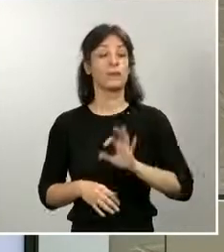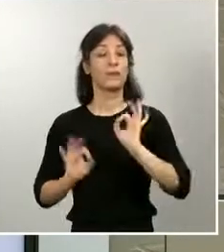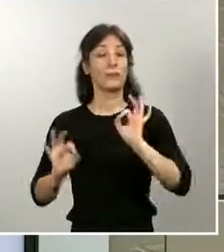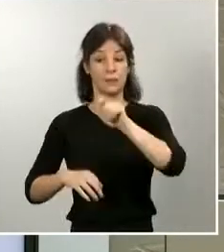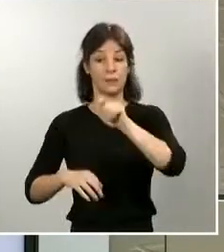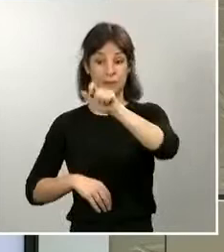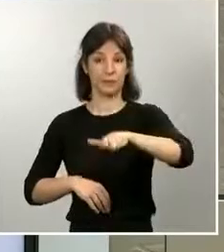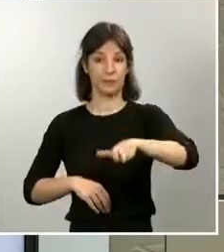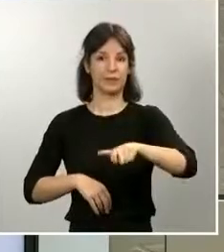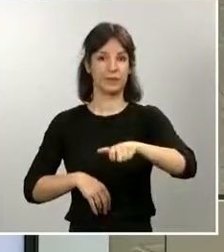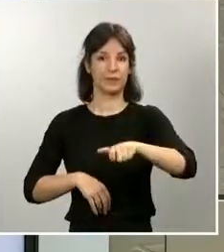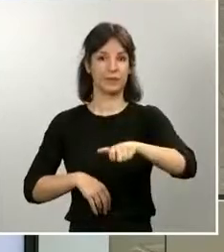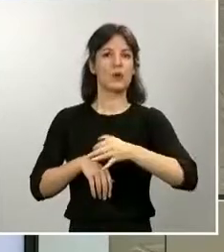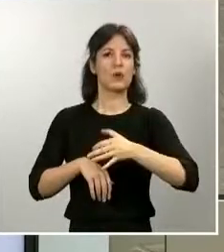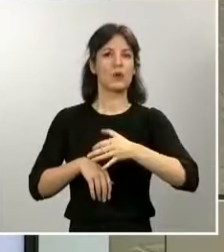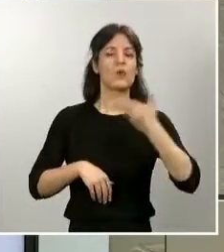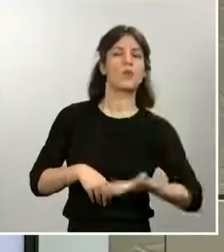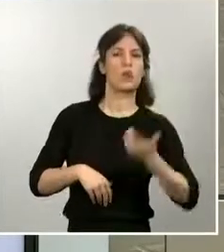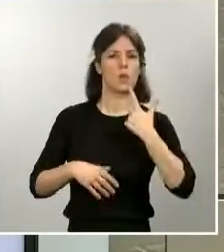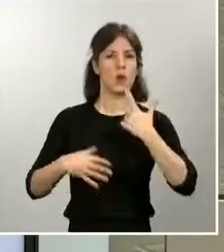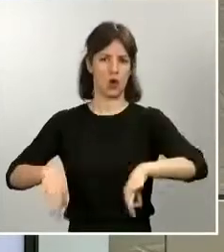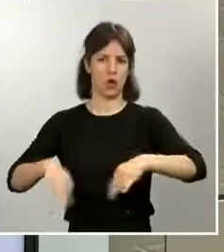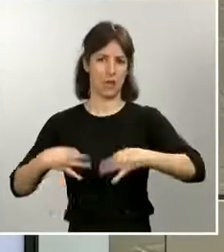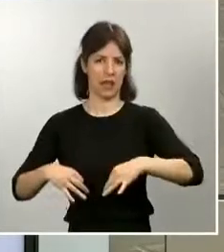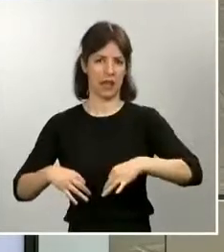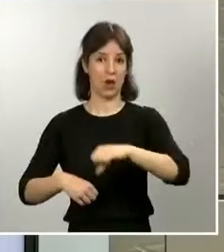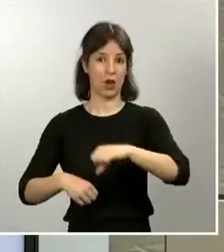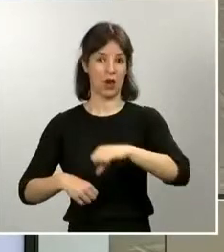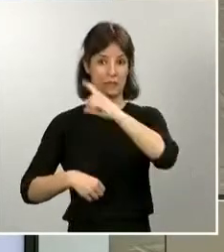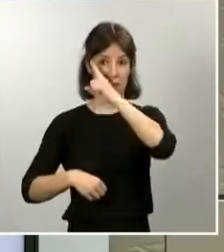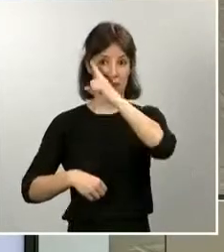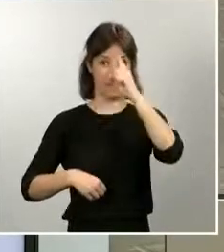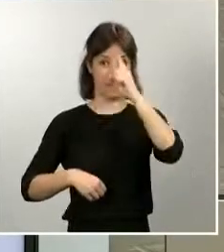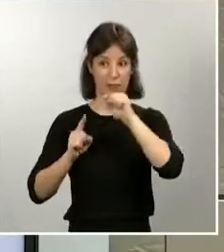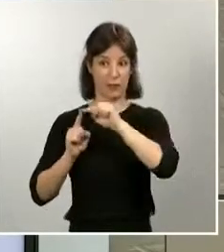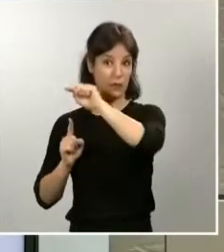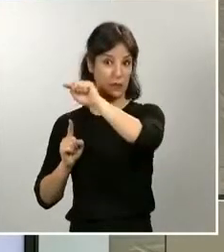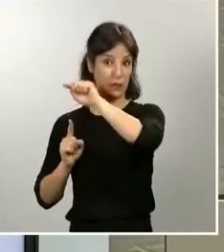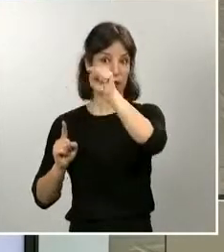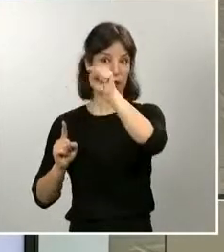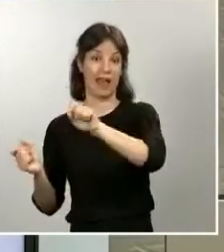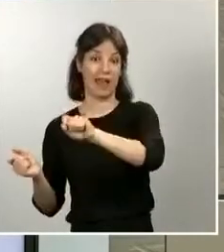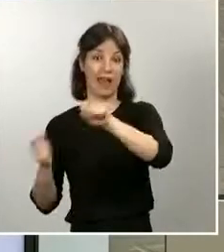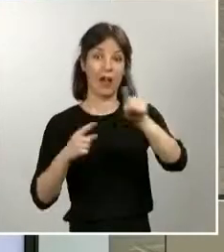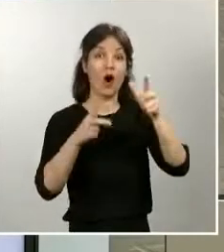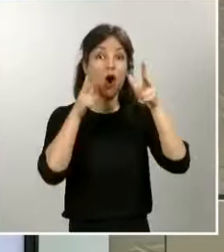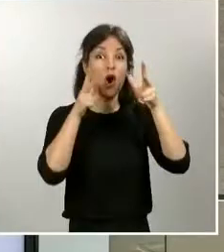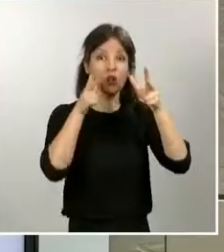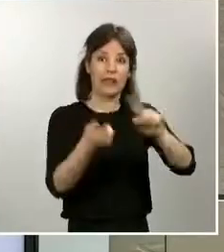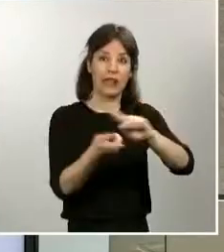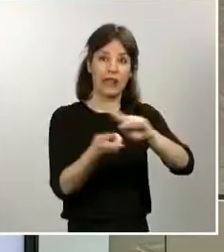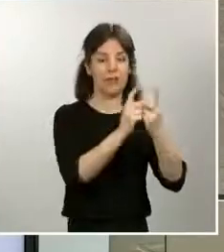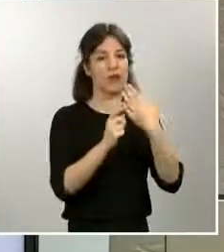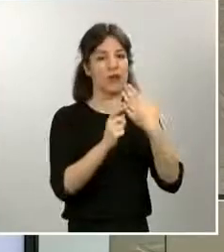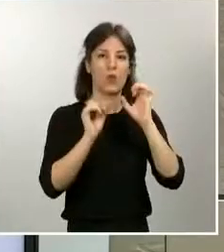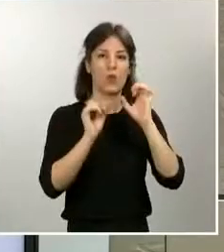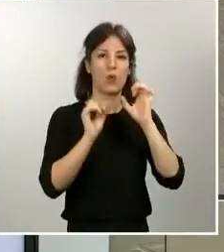Madrid y centros, hoteles medicalizados, ayer fueron 16.